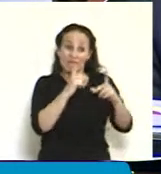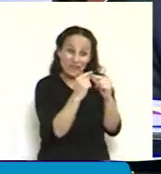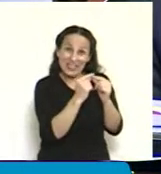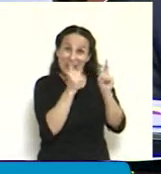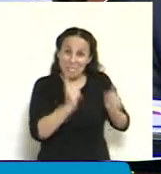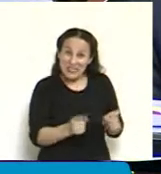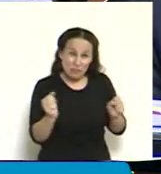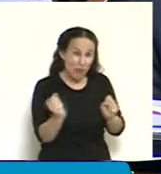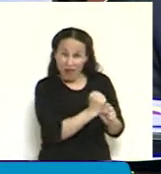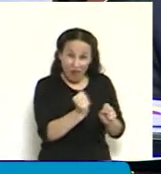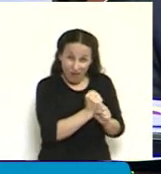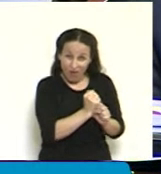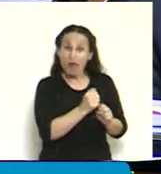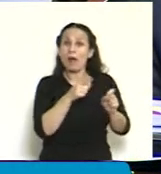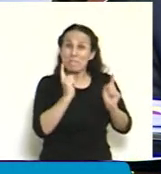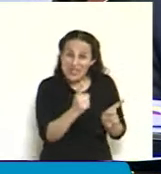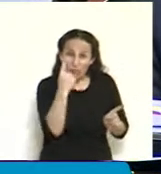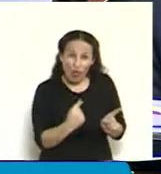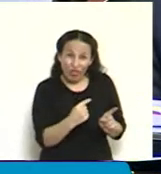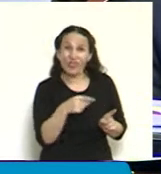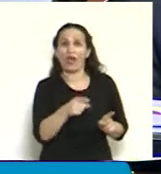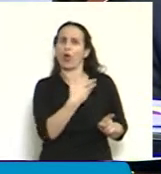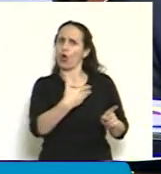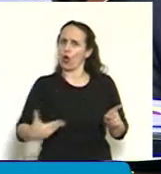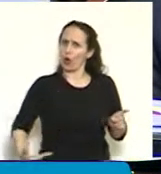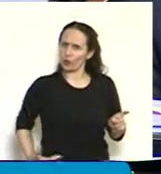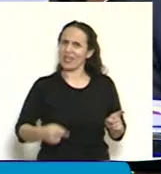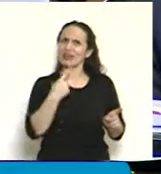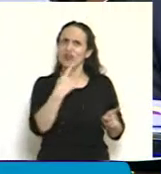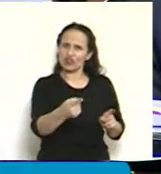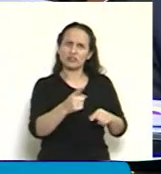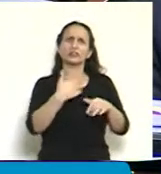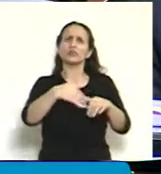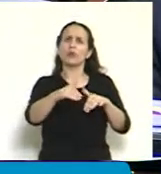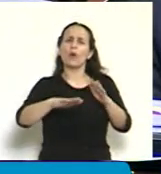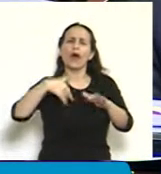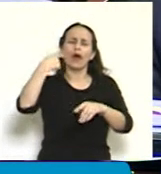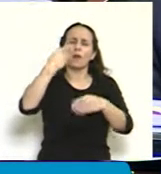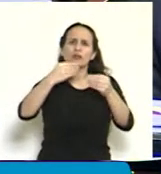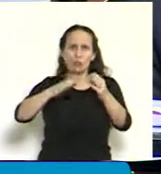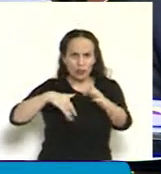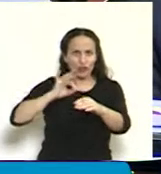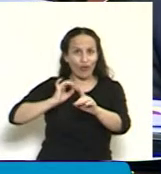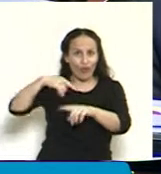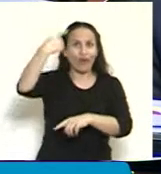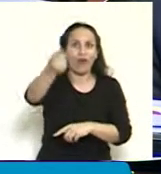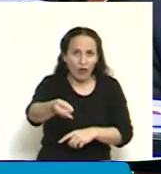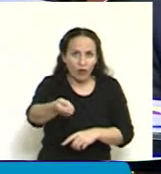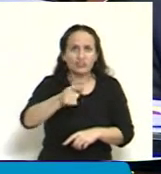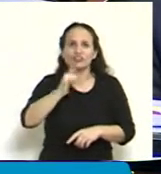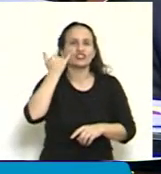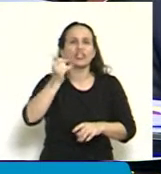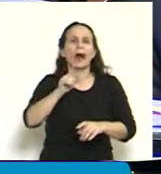la promulgación, el gobierno ya reconocía que el próximo presupuesto ya nacía vetusto